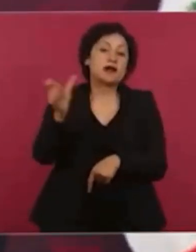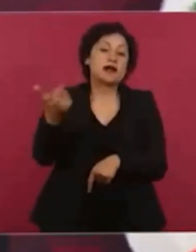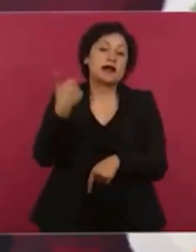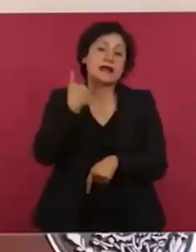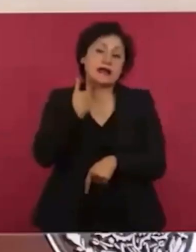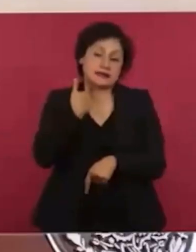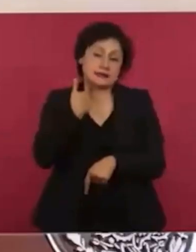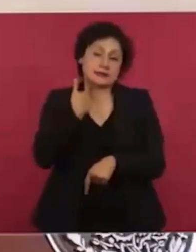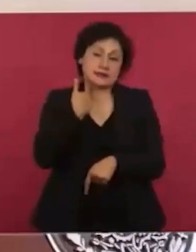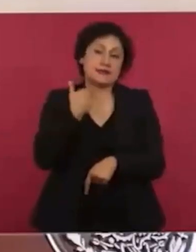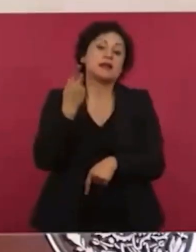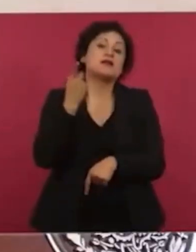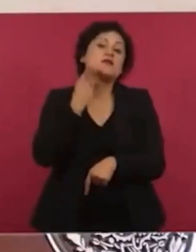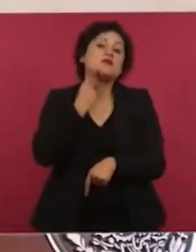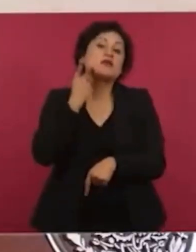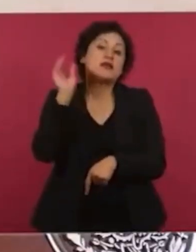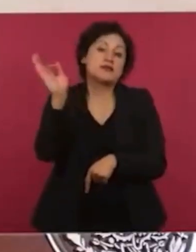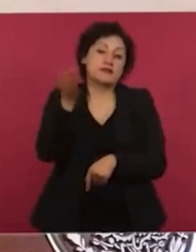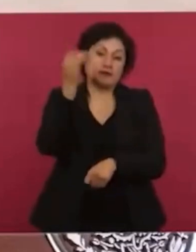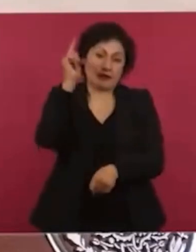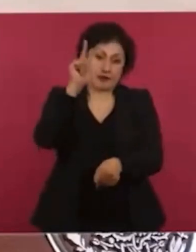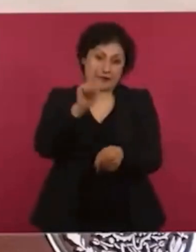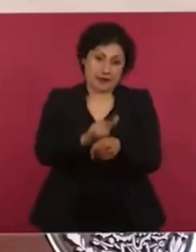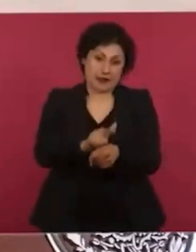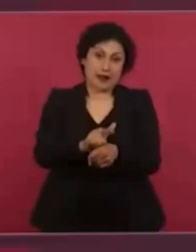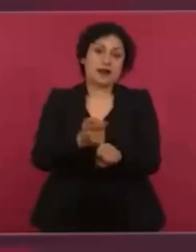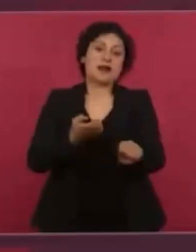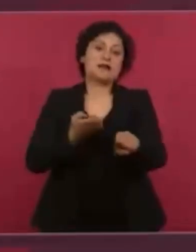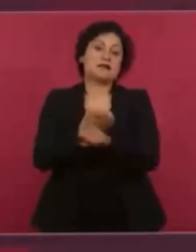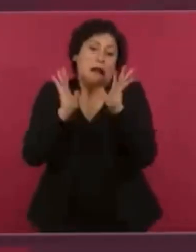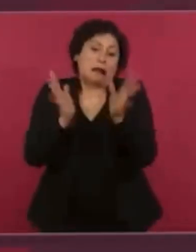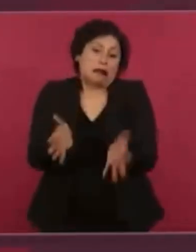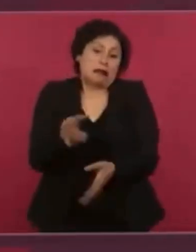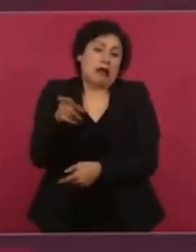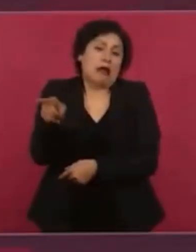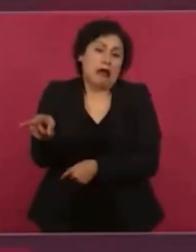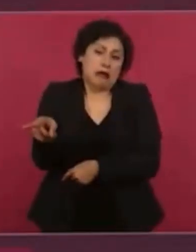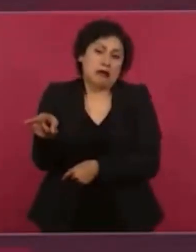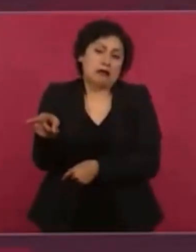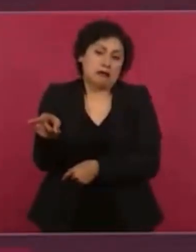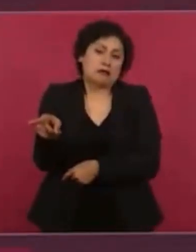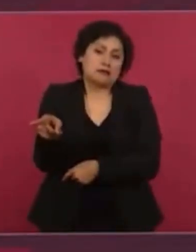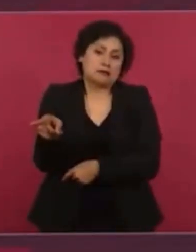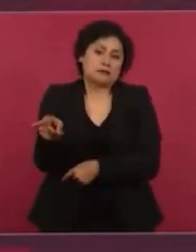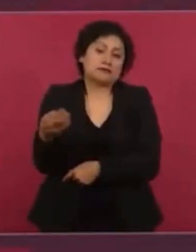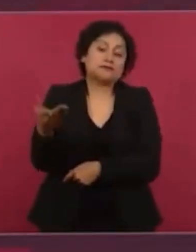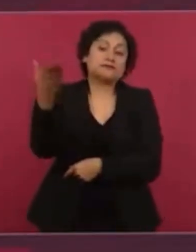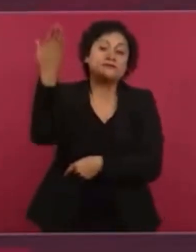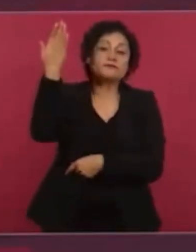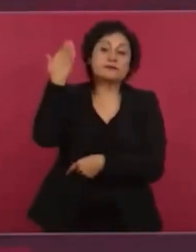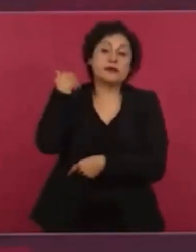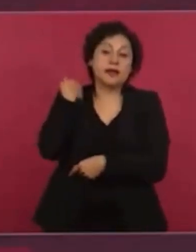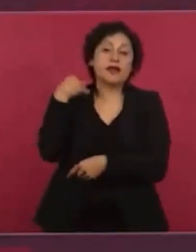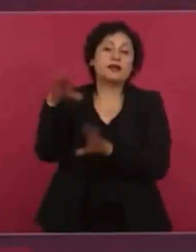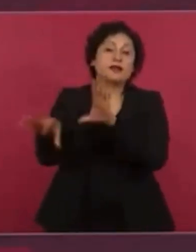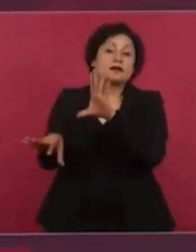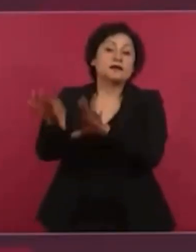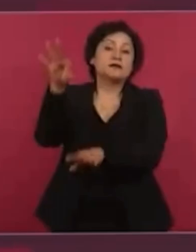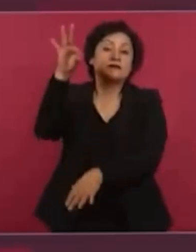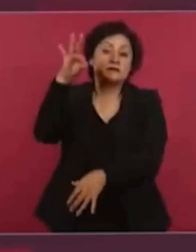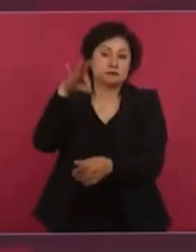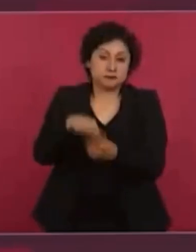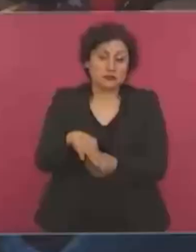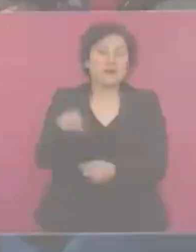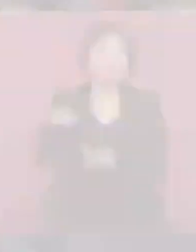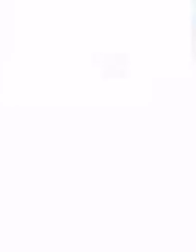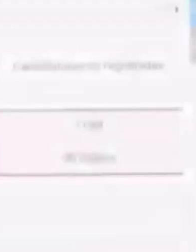Veracruz. Ya fue diputada federal por Veracruz. Fue electa senadora de